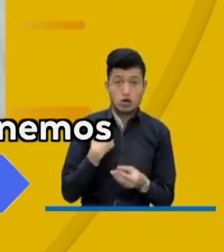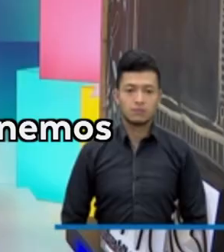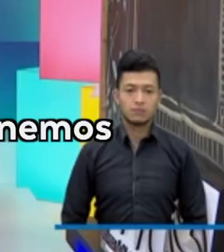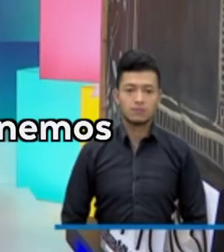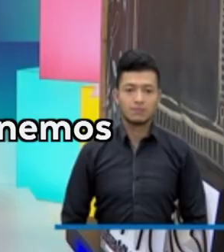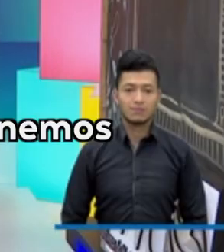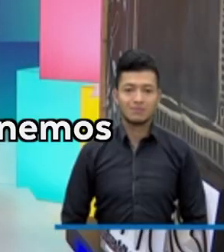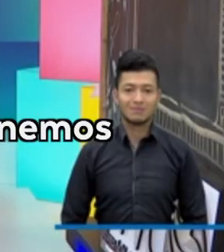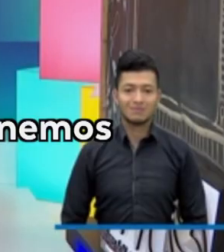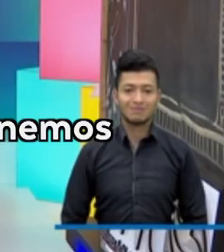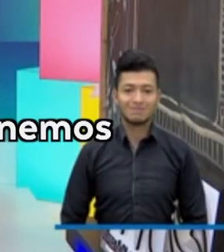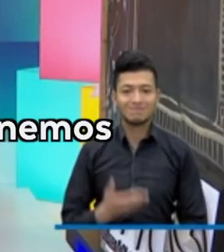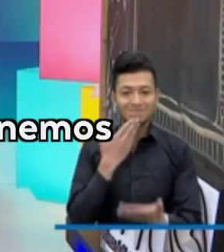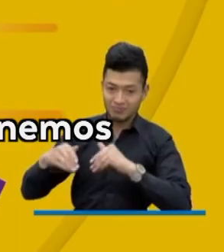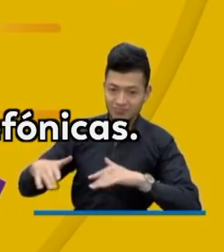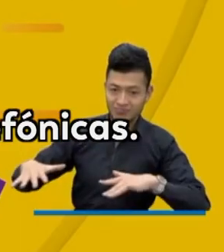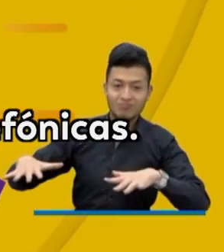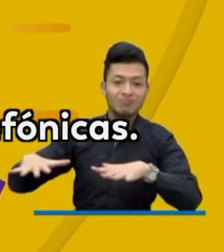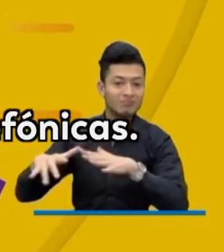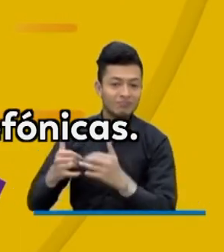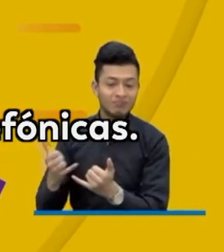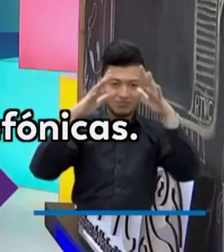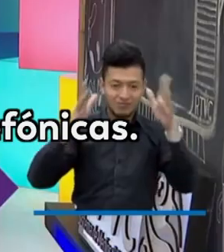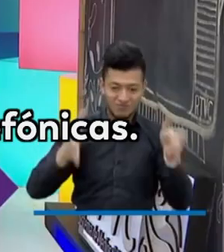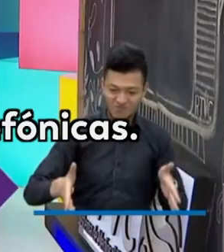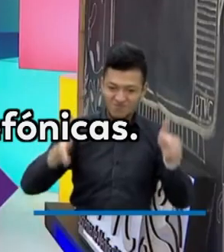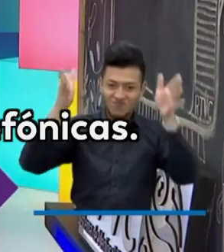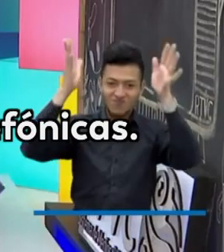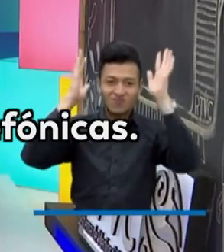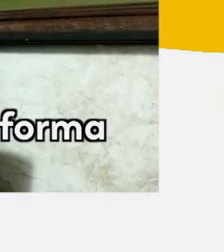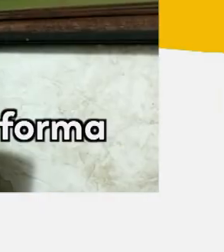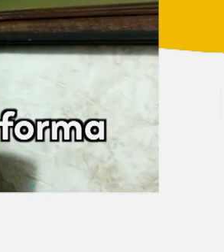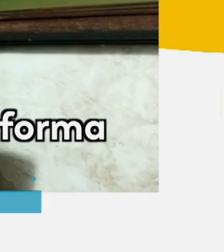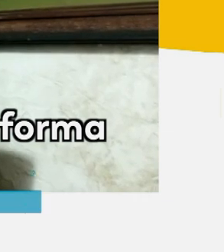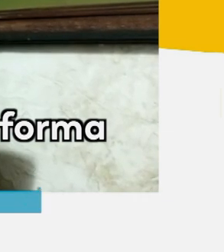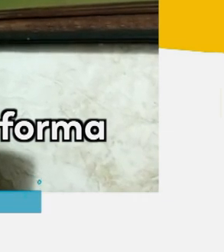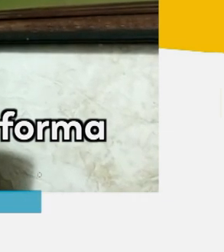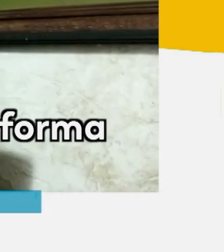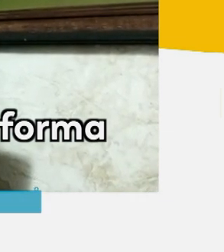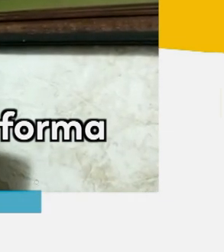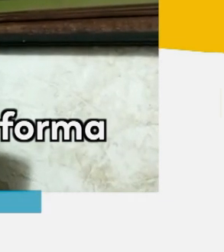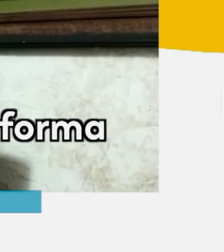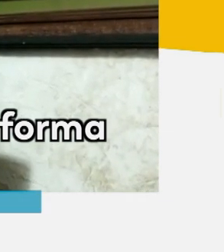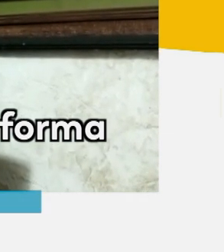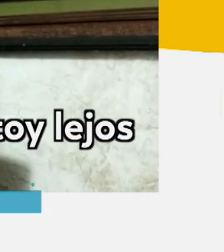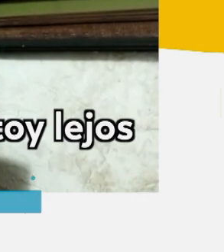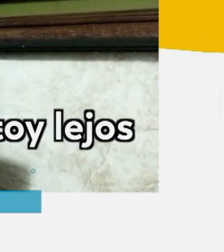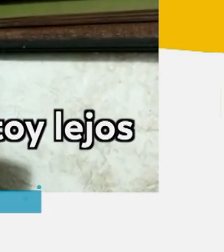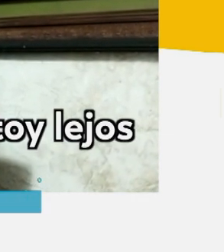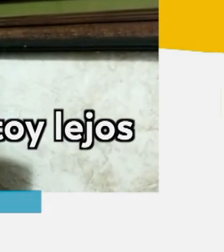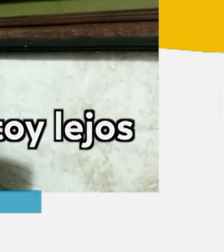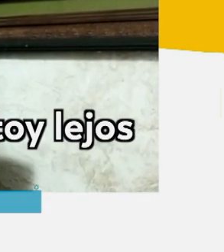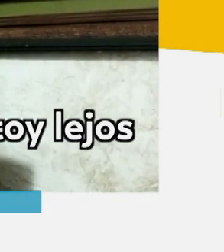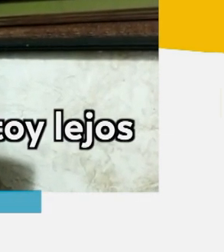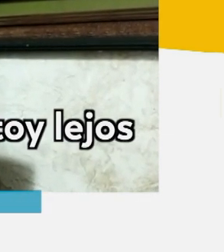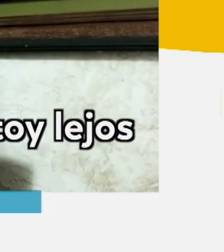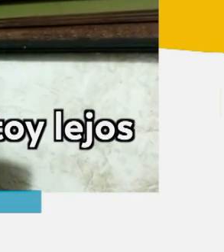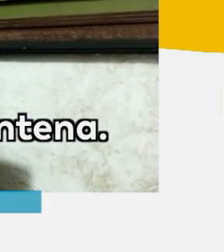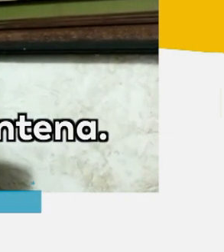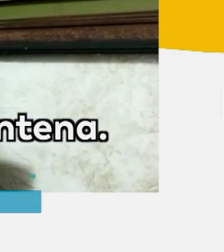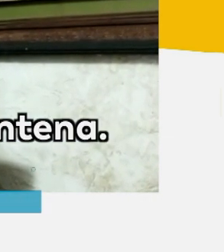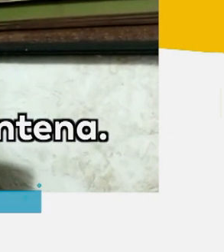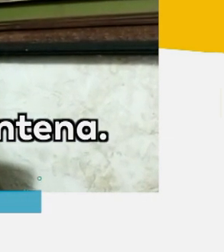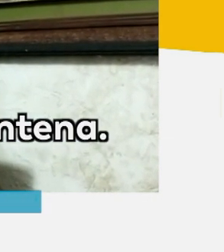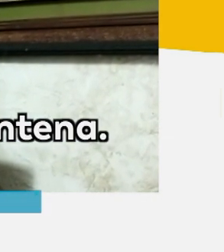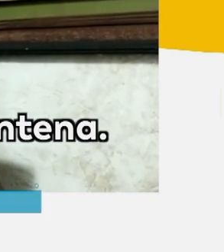WhatsApp, a través de esa interacción que tenemos con Radio Nacional y sus líneas telefónicas. Profe en tu Casa ha sido la mejor forma de seguir aprendiendo, mientras estoy